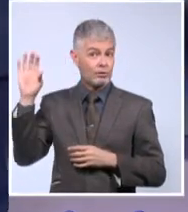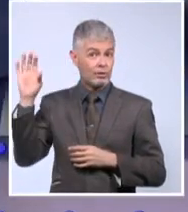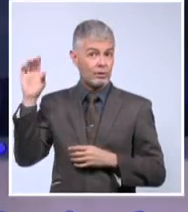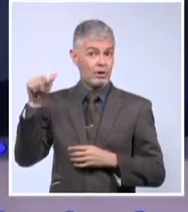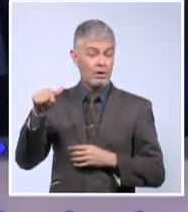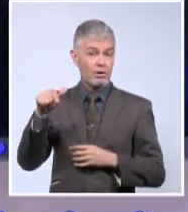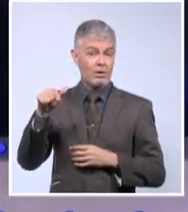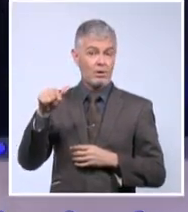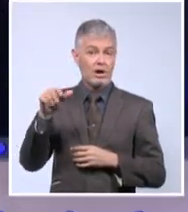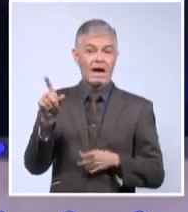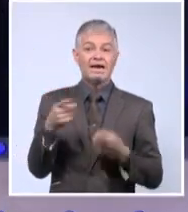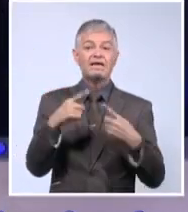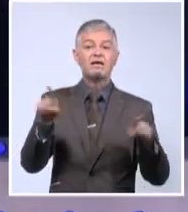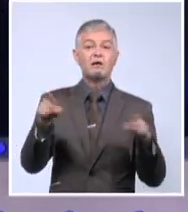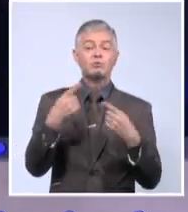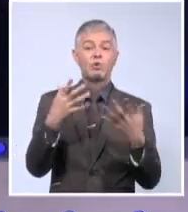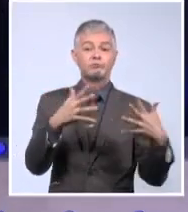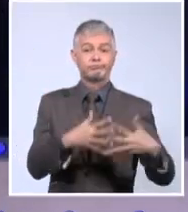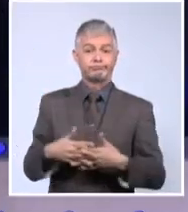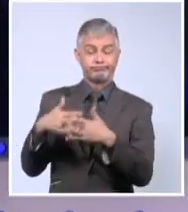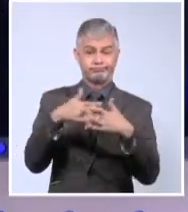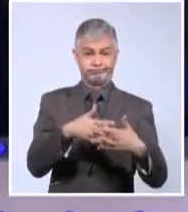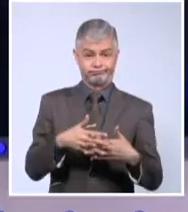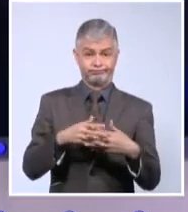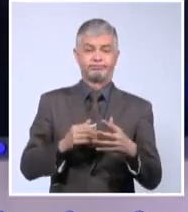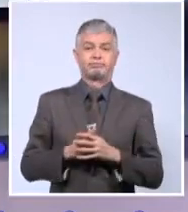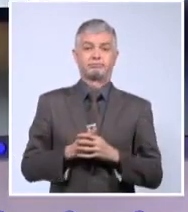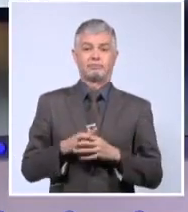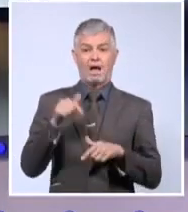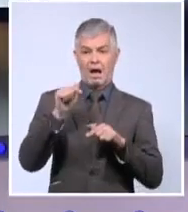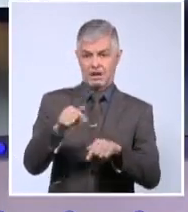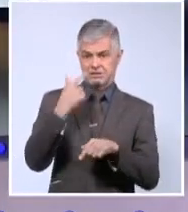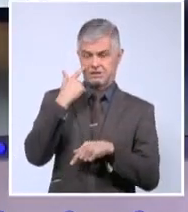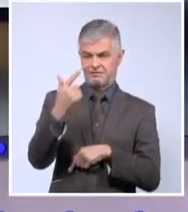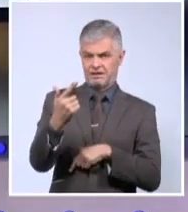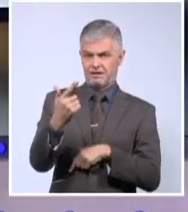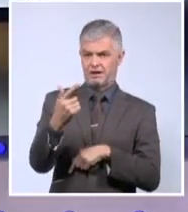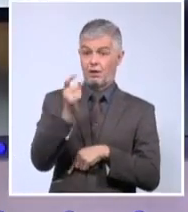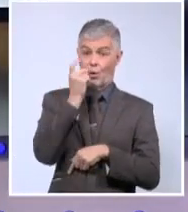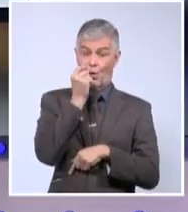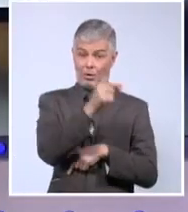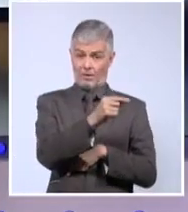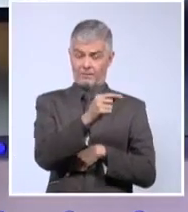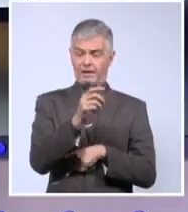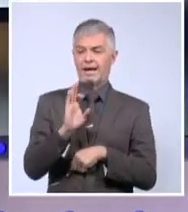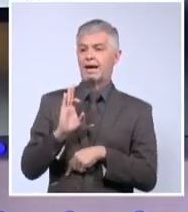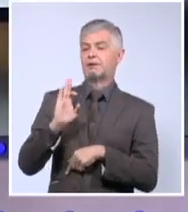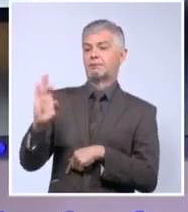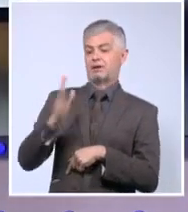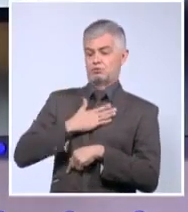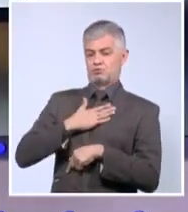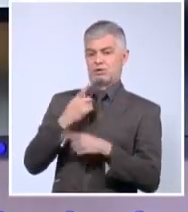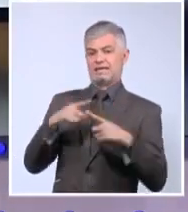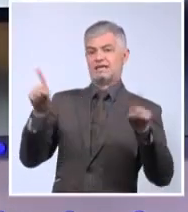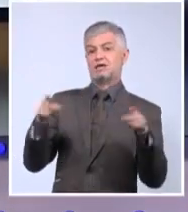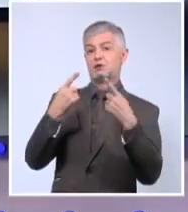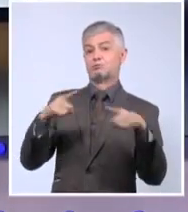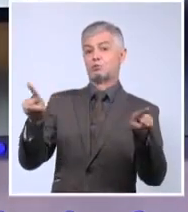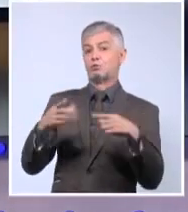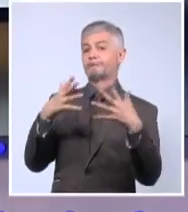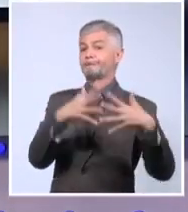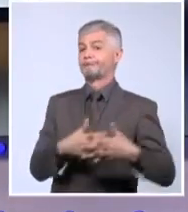Libertad para Cuba. Ahí tenemos a Orlando, mostrando respeto, primero a su himno, el de los Estados Unidos.